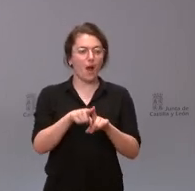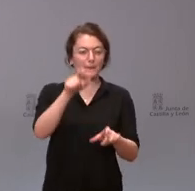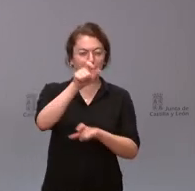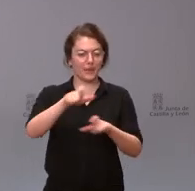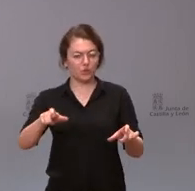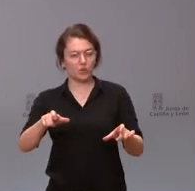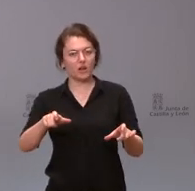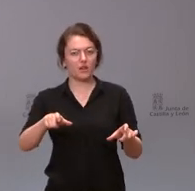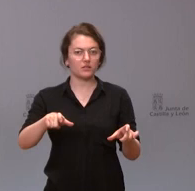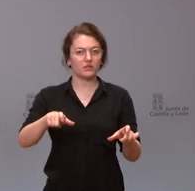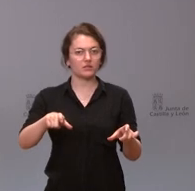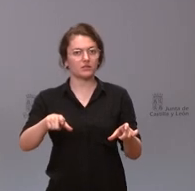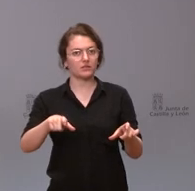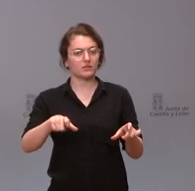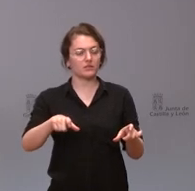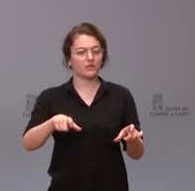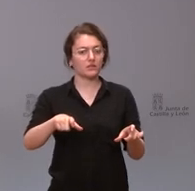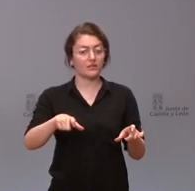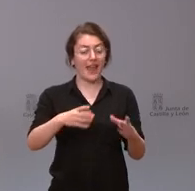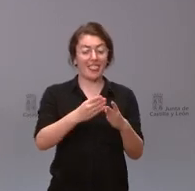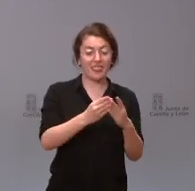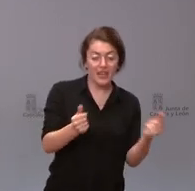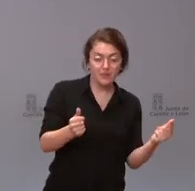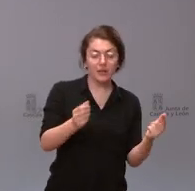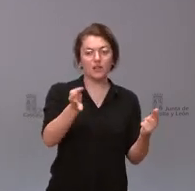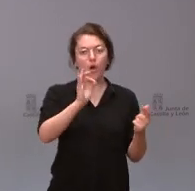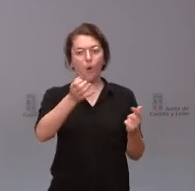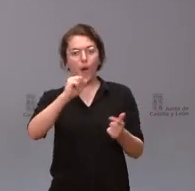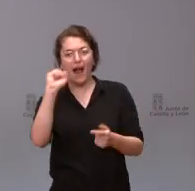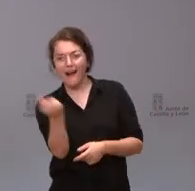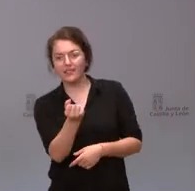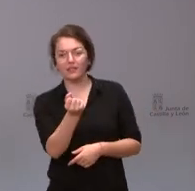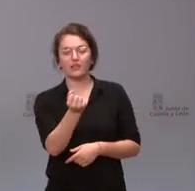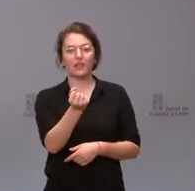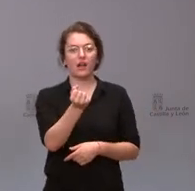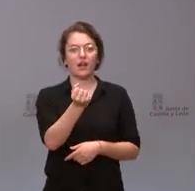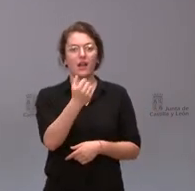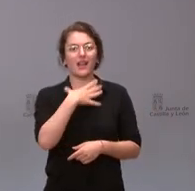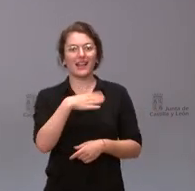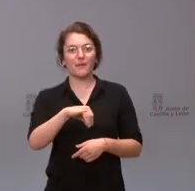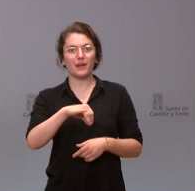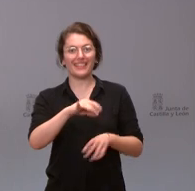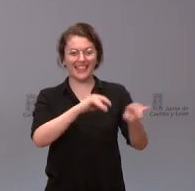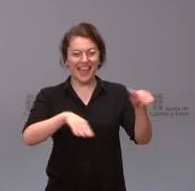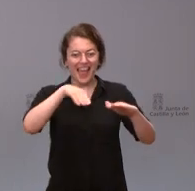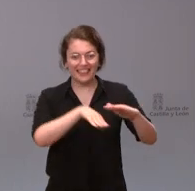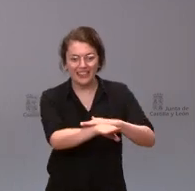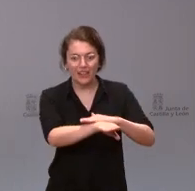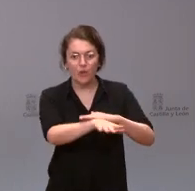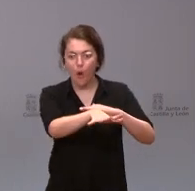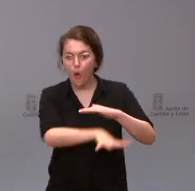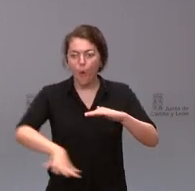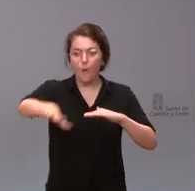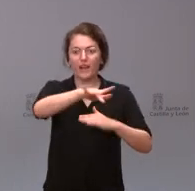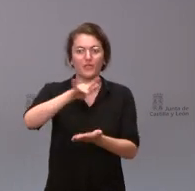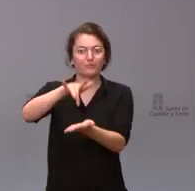que hayan desaparecido hayan sido asesinadas estén enterrados y su ubicación no haya sido